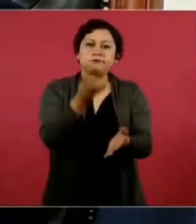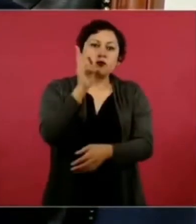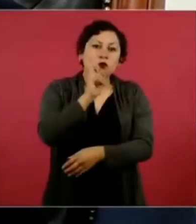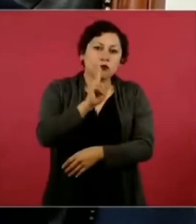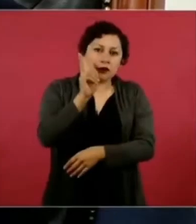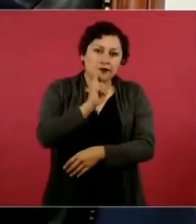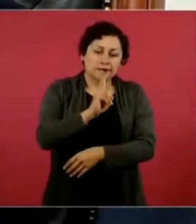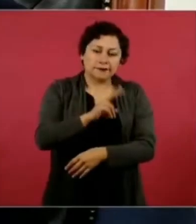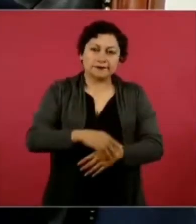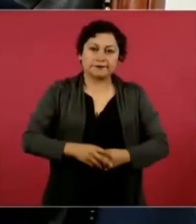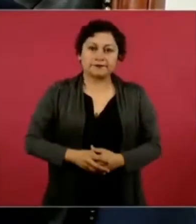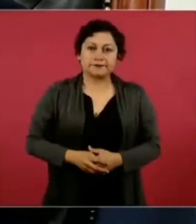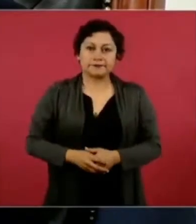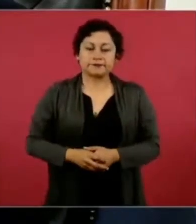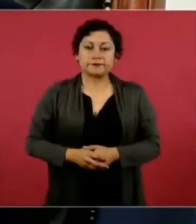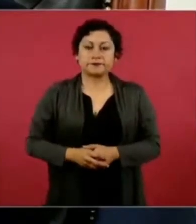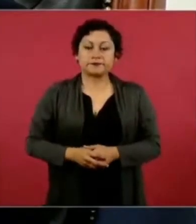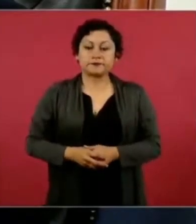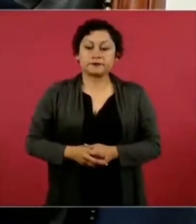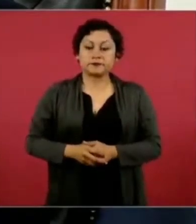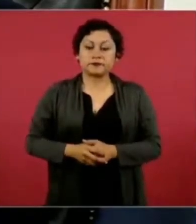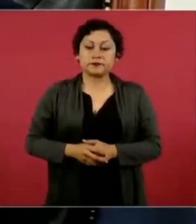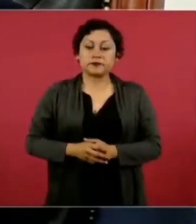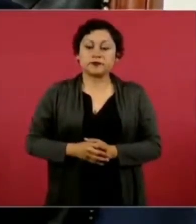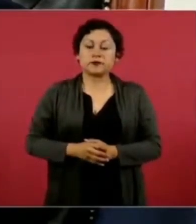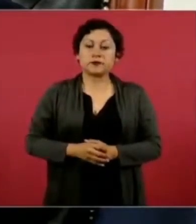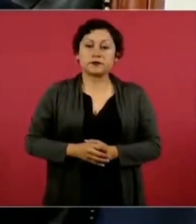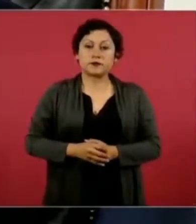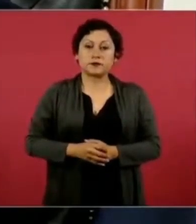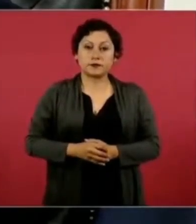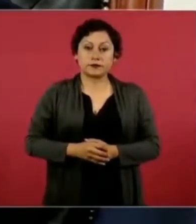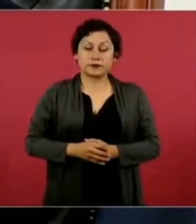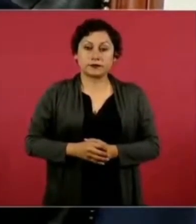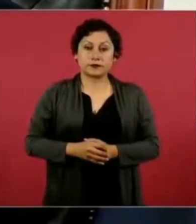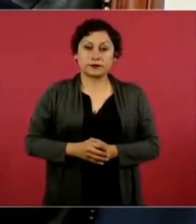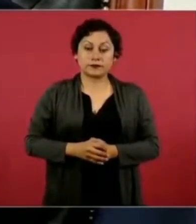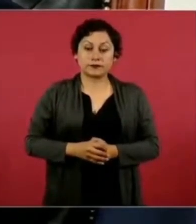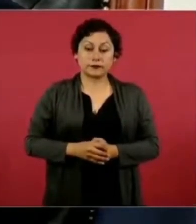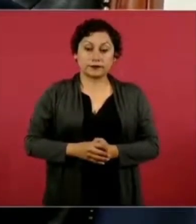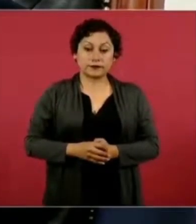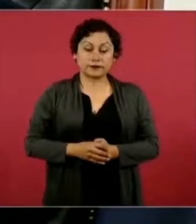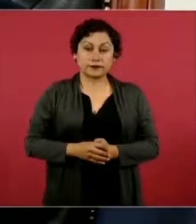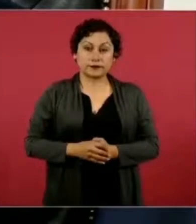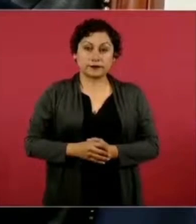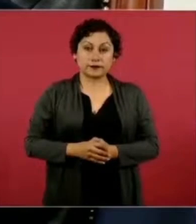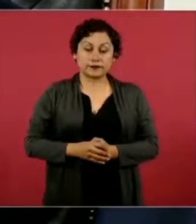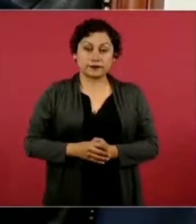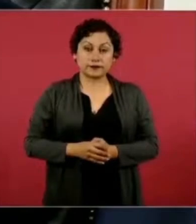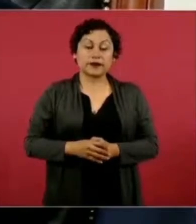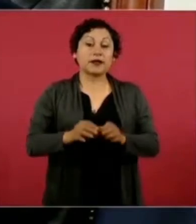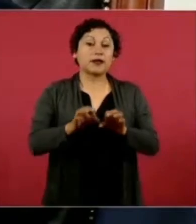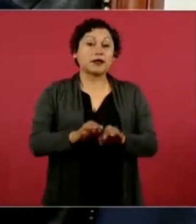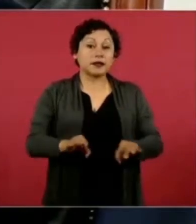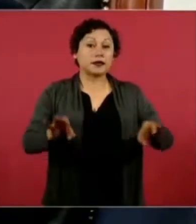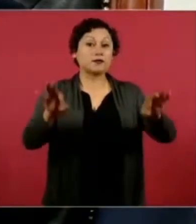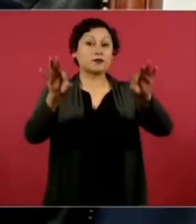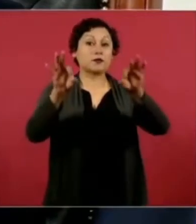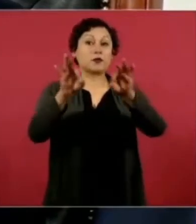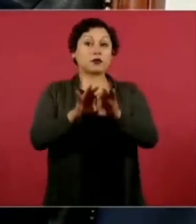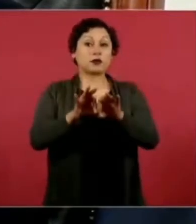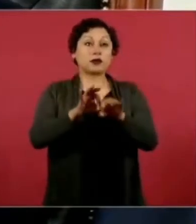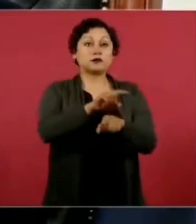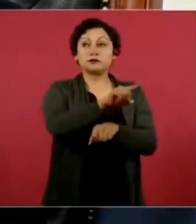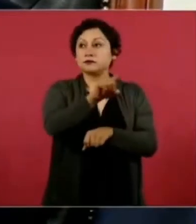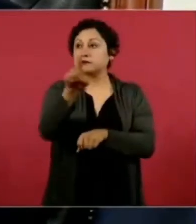que nadie sea intocable. Ya se